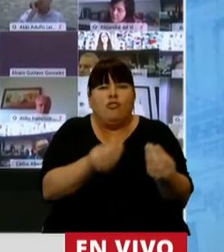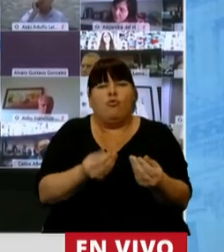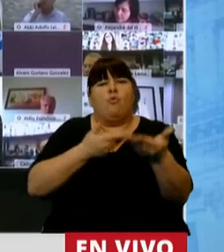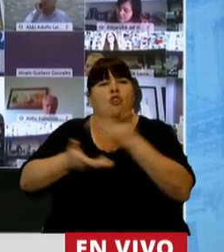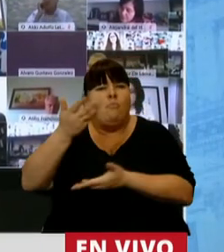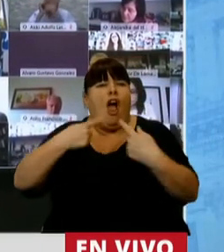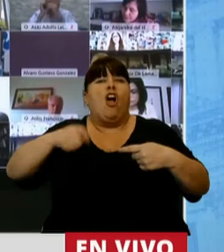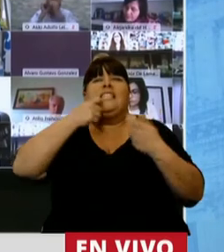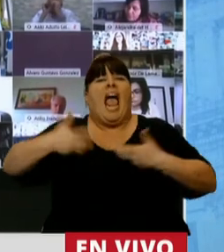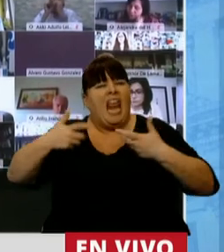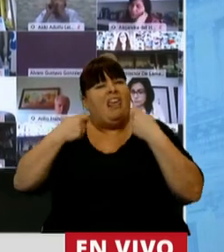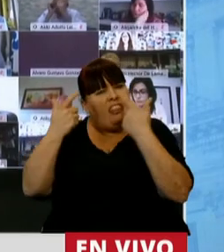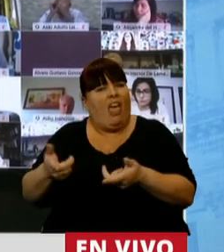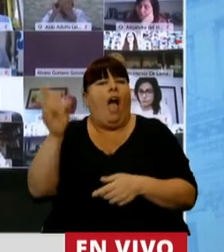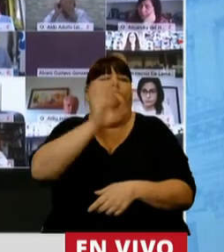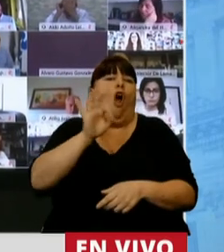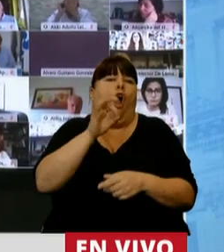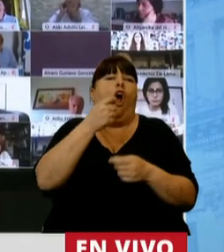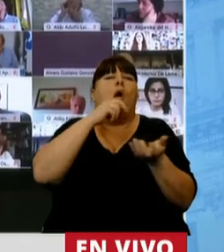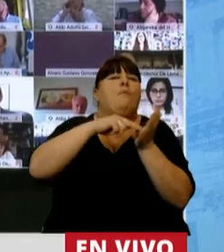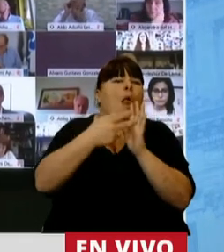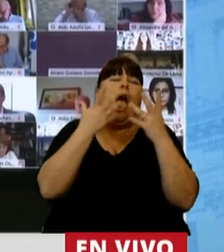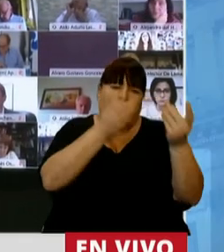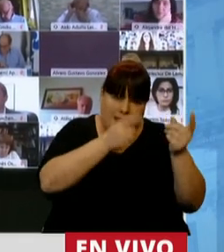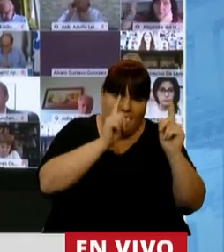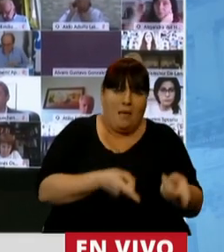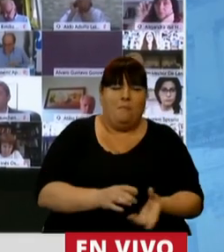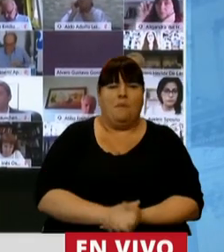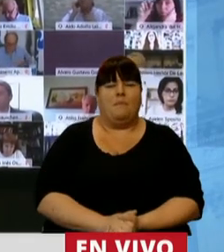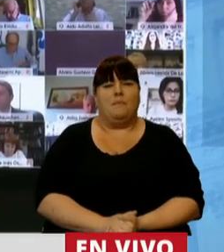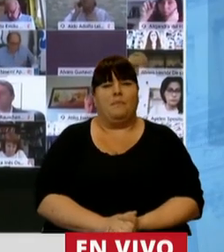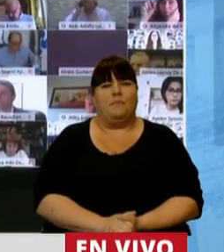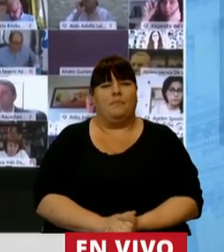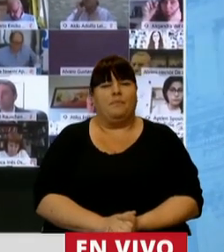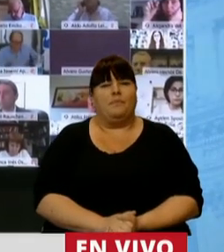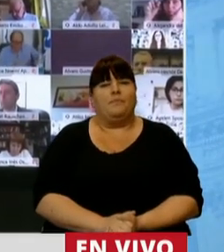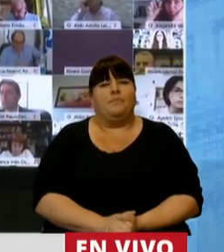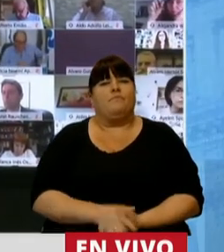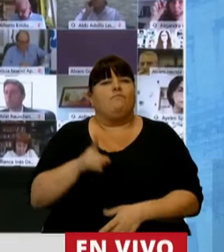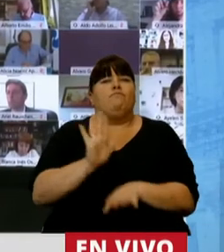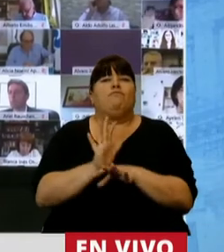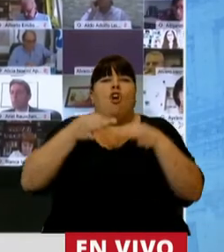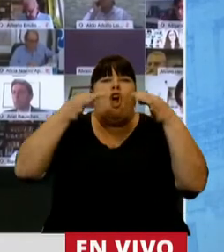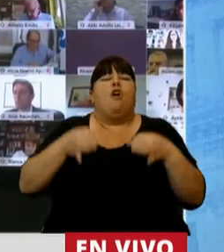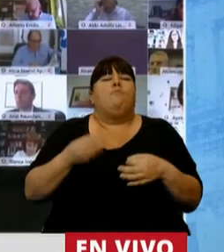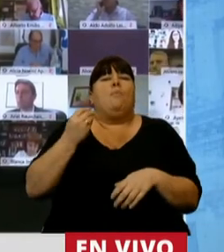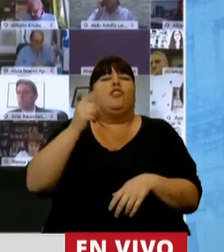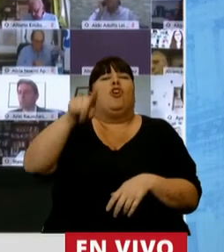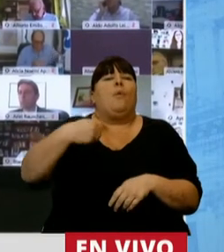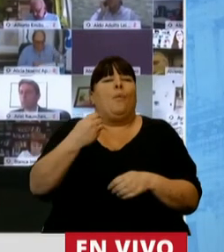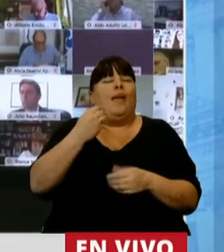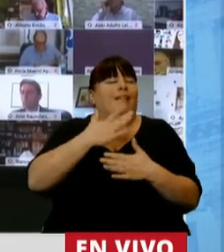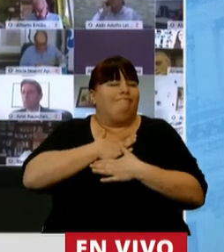compartir las alegrías como acompañar en las tristezas. Ese compromiso nació ese